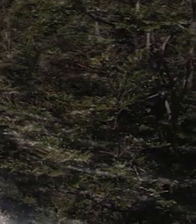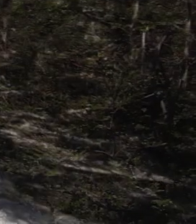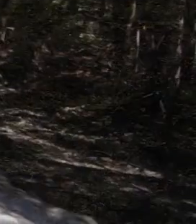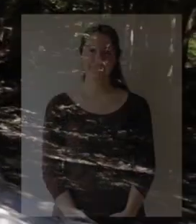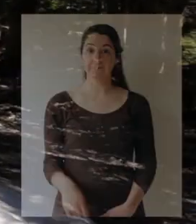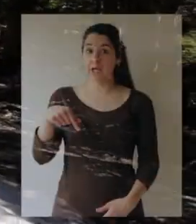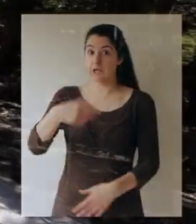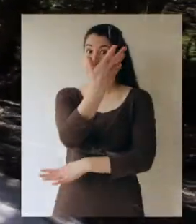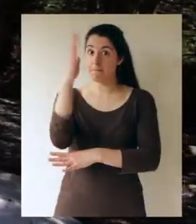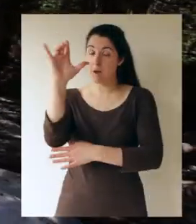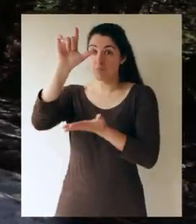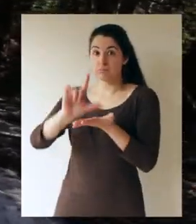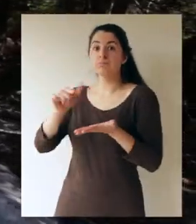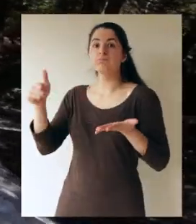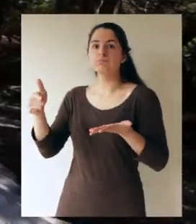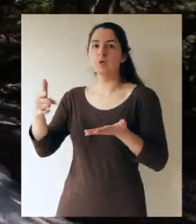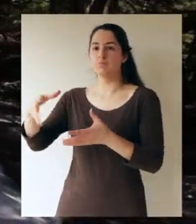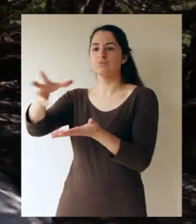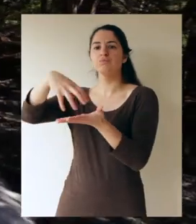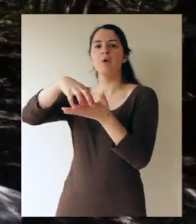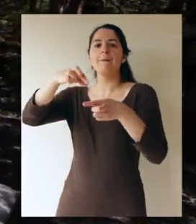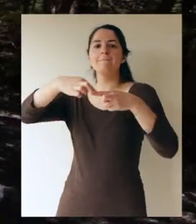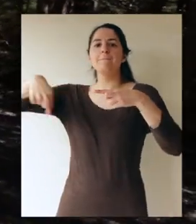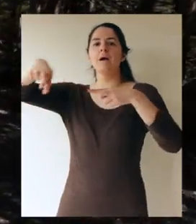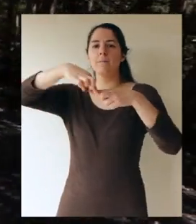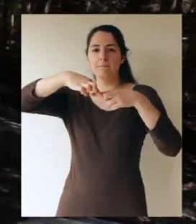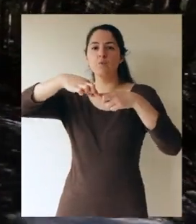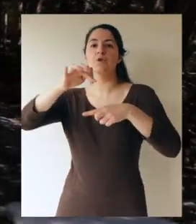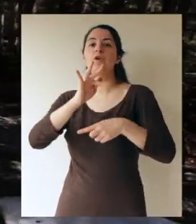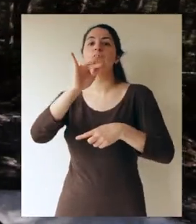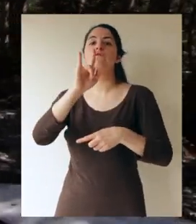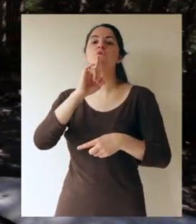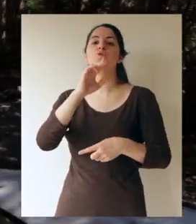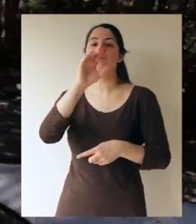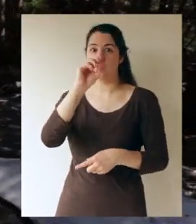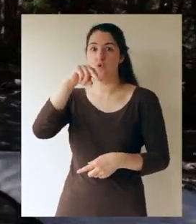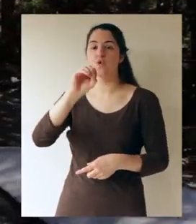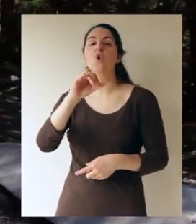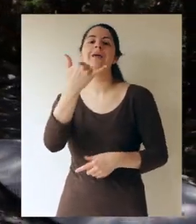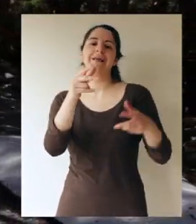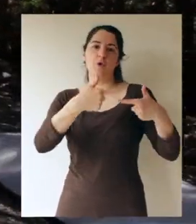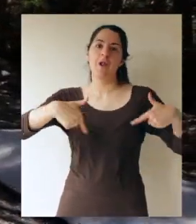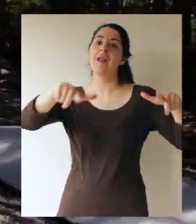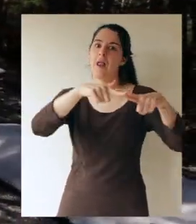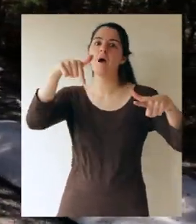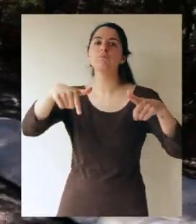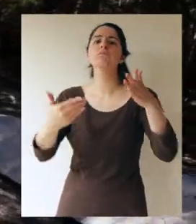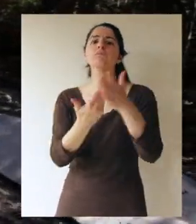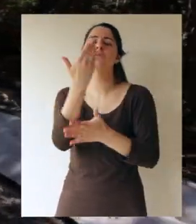Este parque, con presencia en las comunas de Panguipulli, Putrono y Los Lagos, fue creado en marzo de